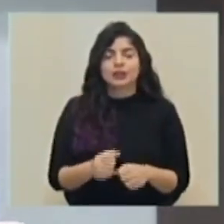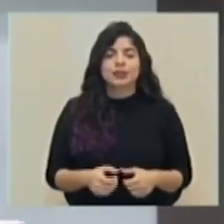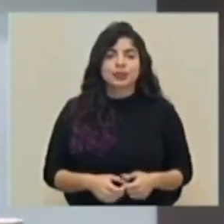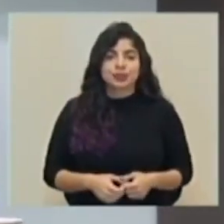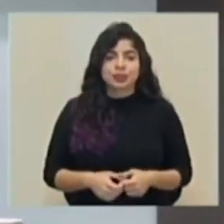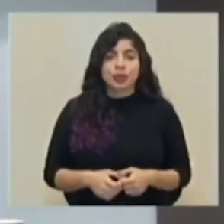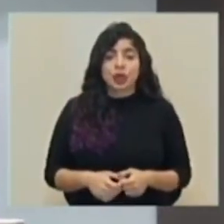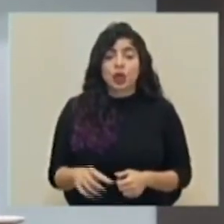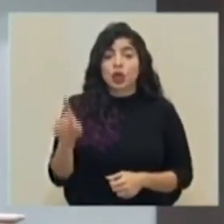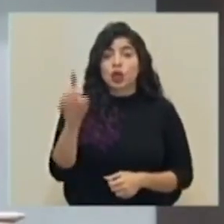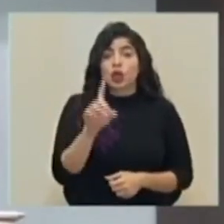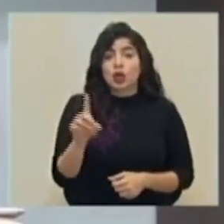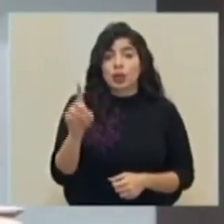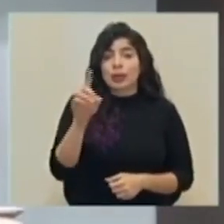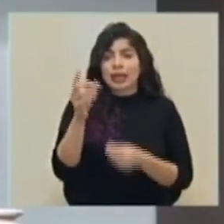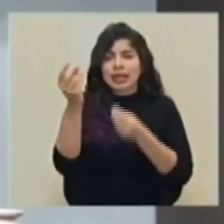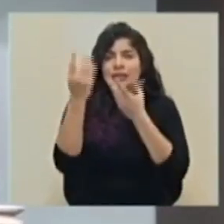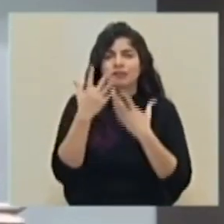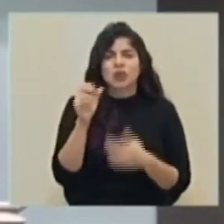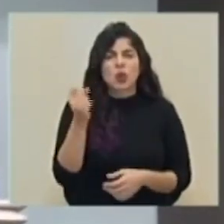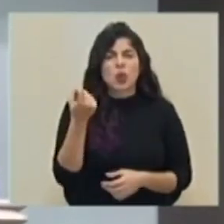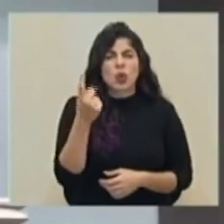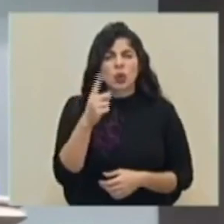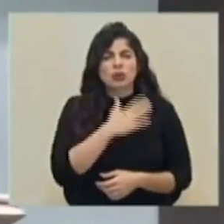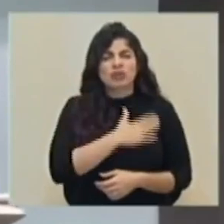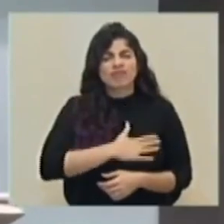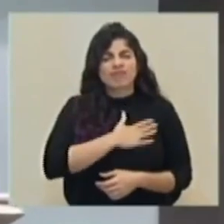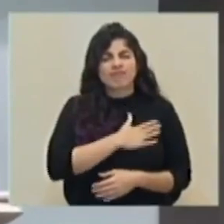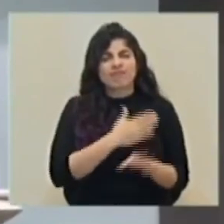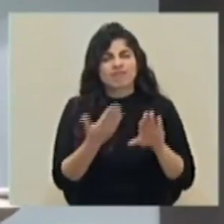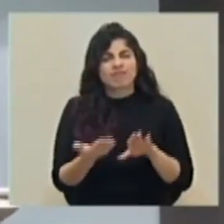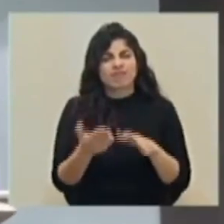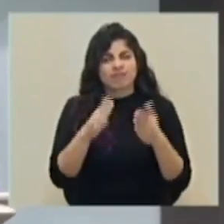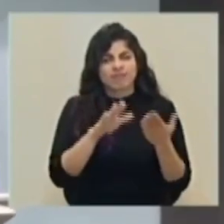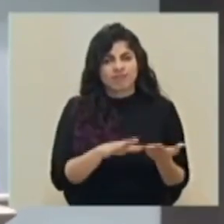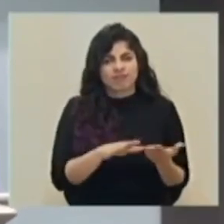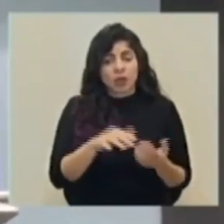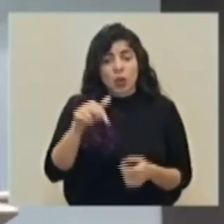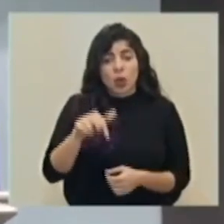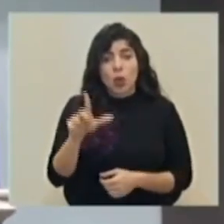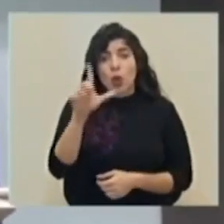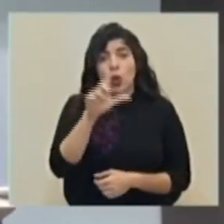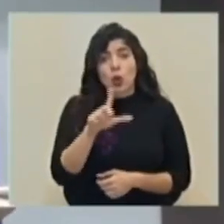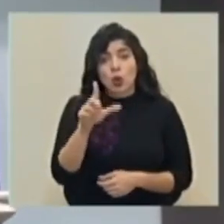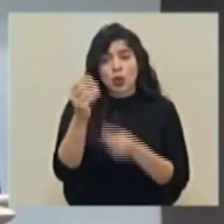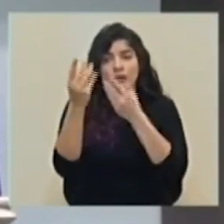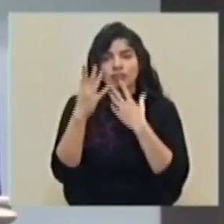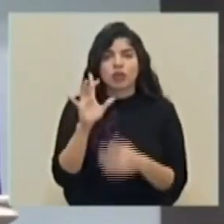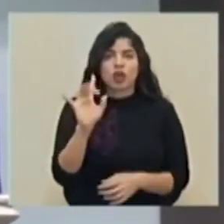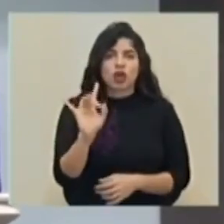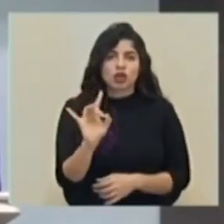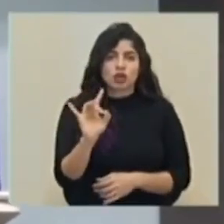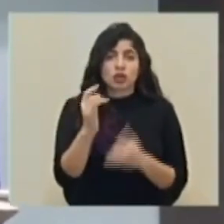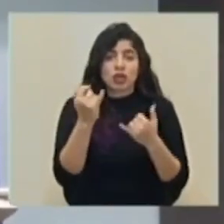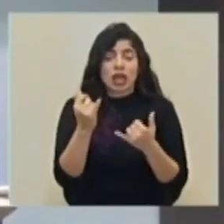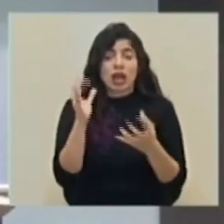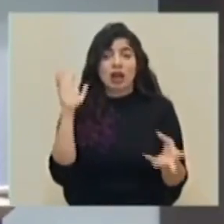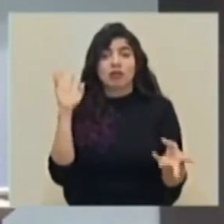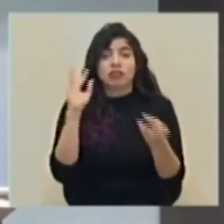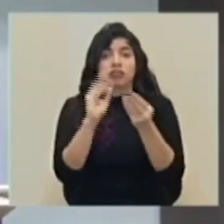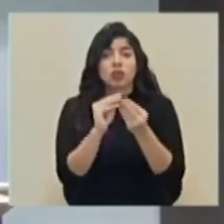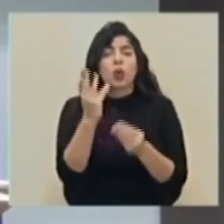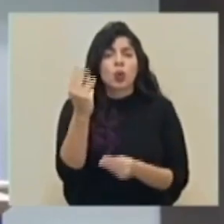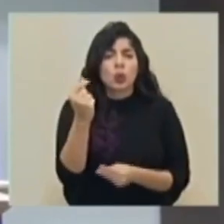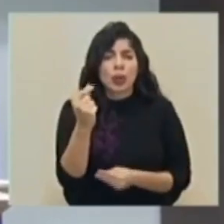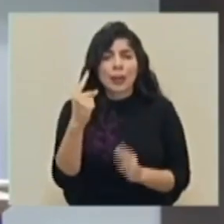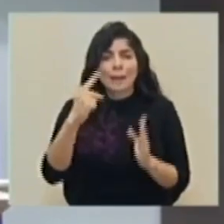El domingo se reportaron once lamentables fallecimientos y hoy lunes se reportan ocho, llegándose a un total